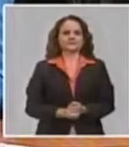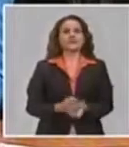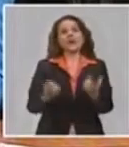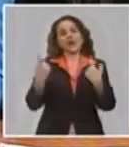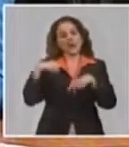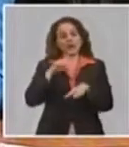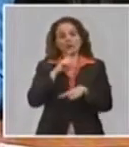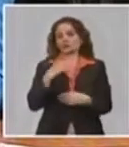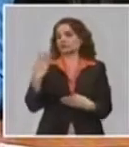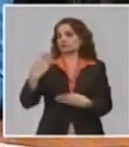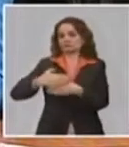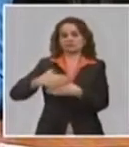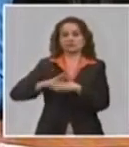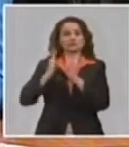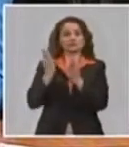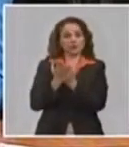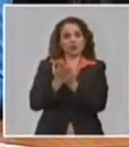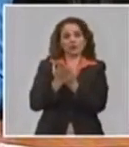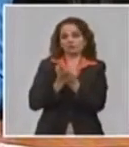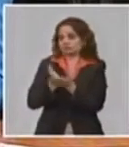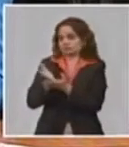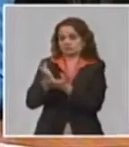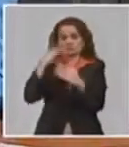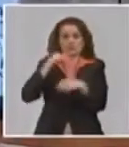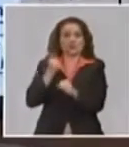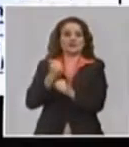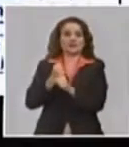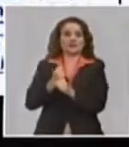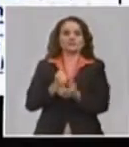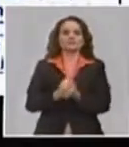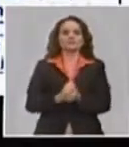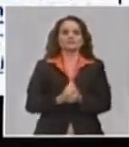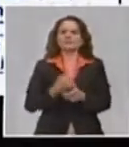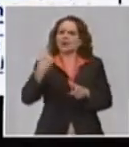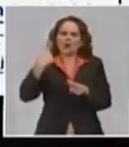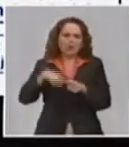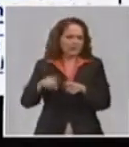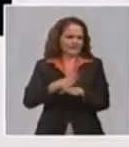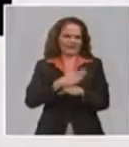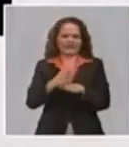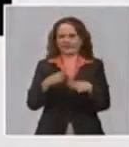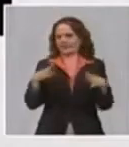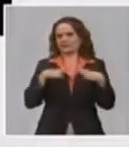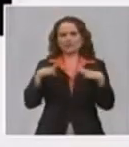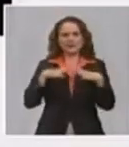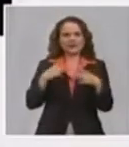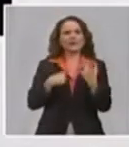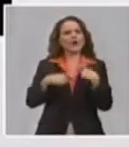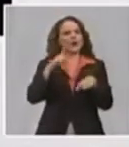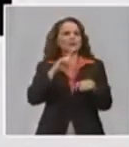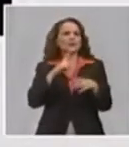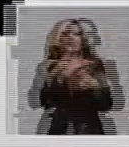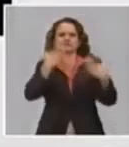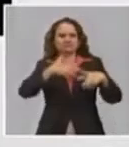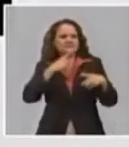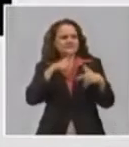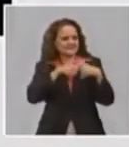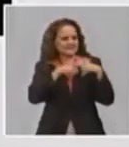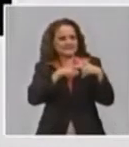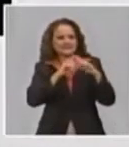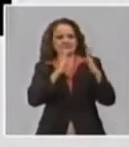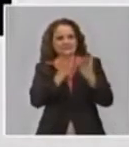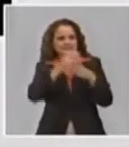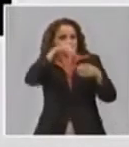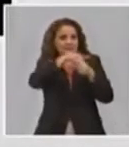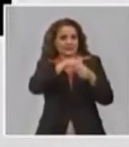continuas como el grupo de administración empresarial la OCDE Cubana Can el grupo empresarial automotor porque al cerrarse el